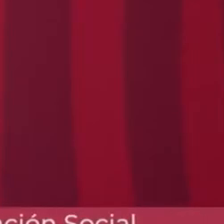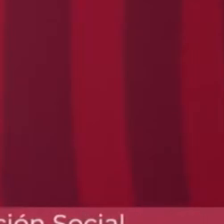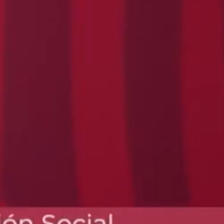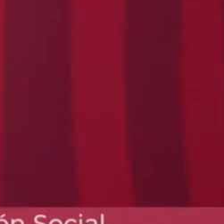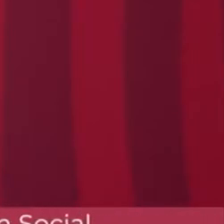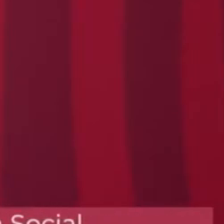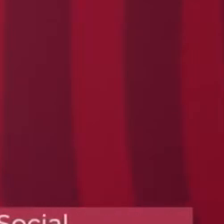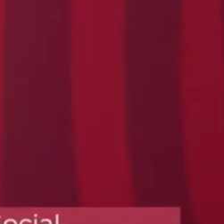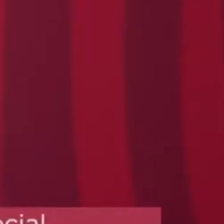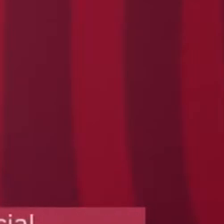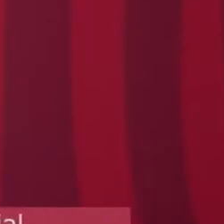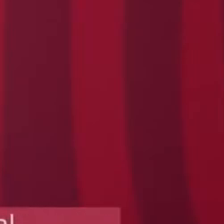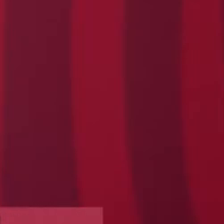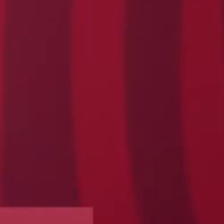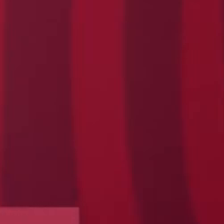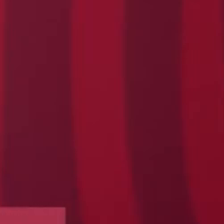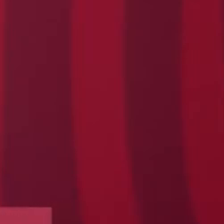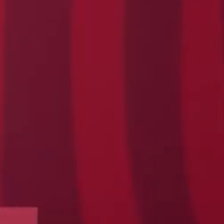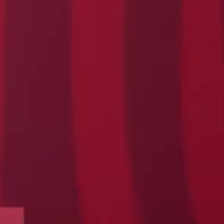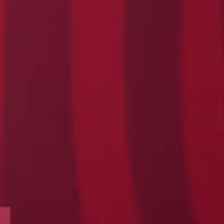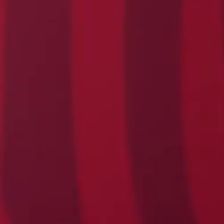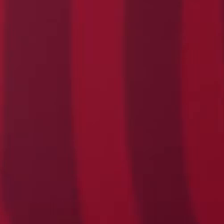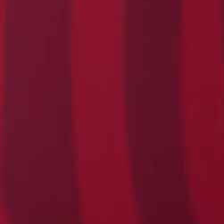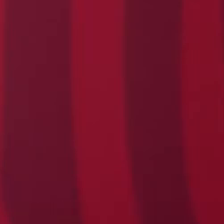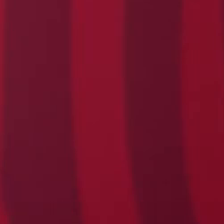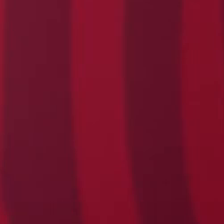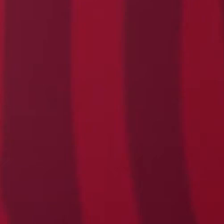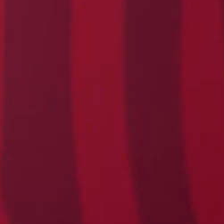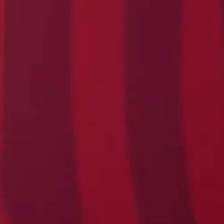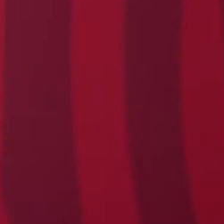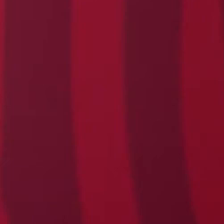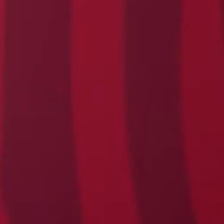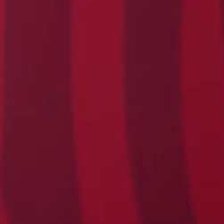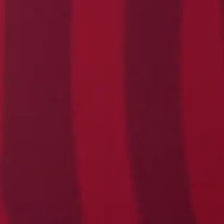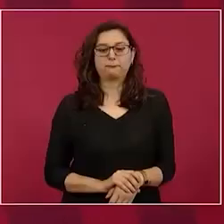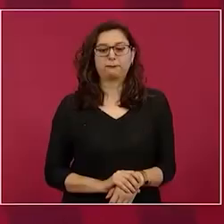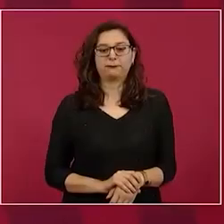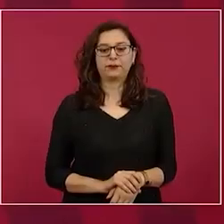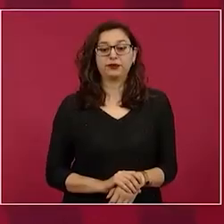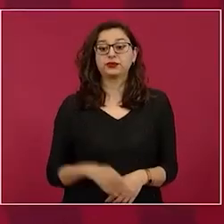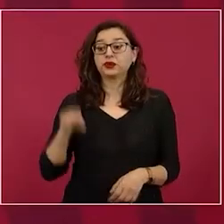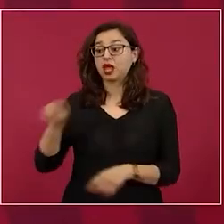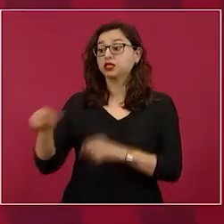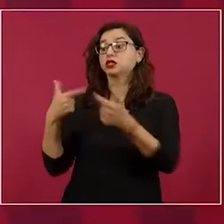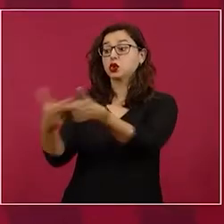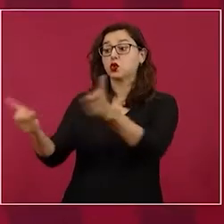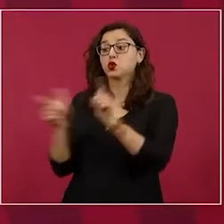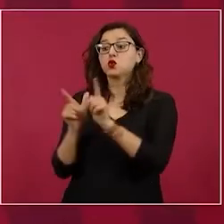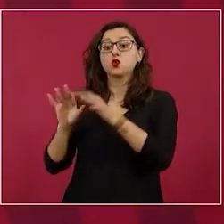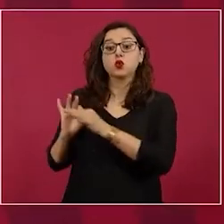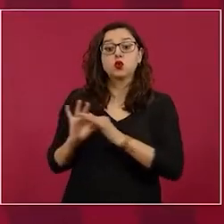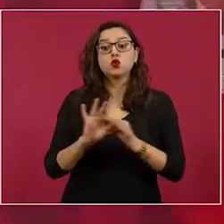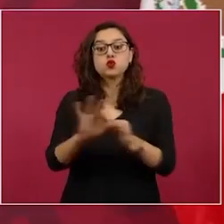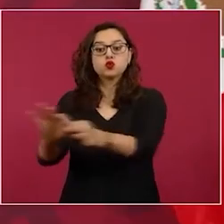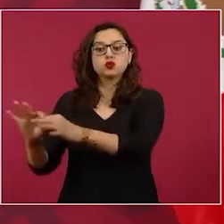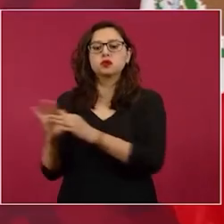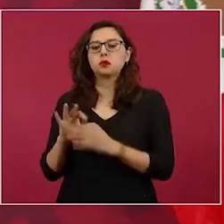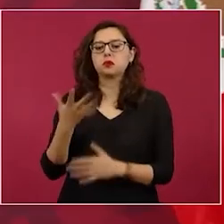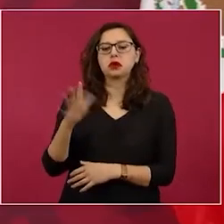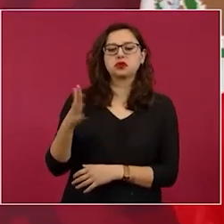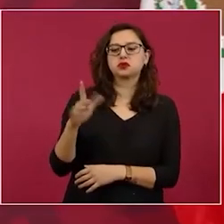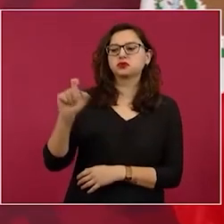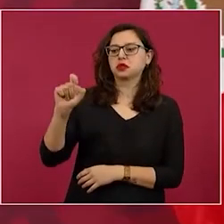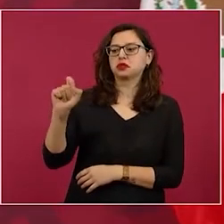que quieren regresar por sus fueros si los unen suman 29